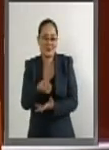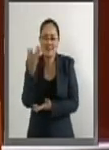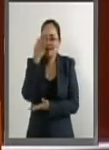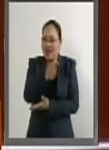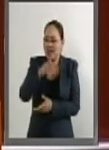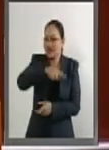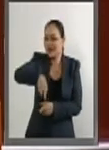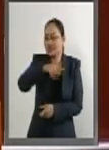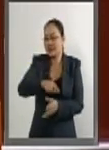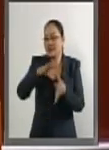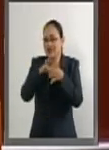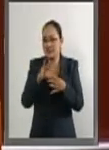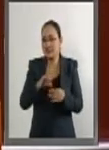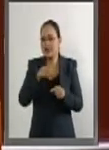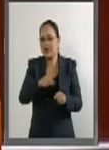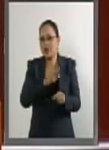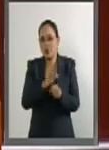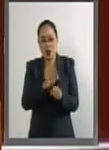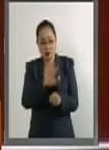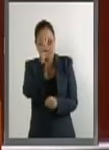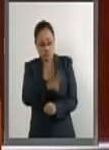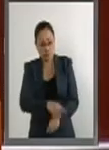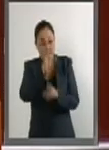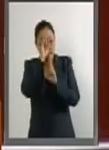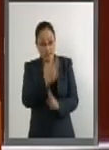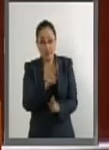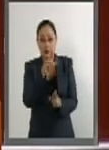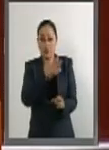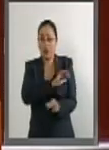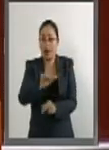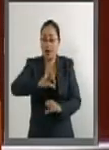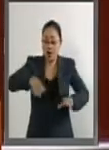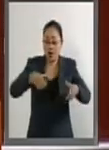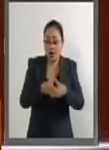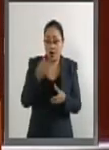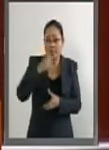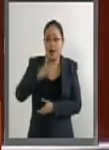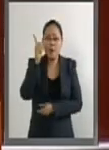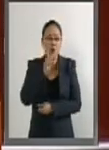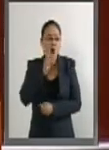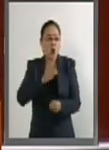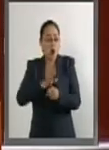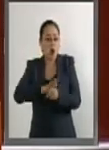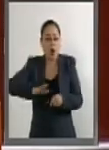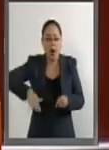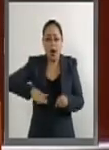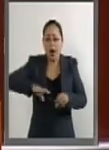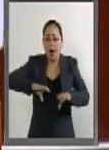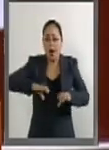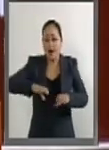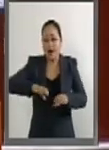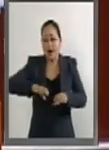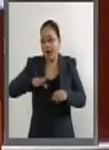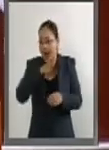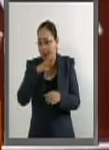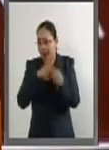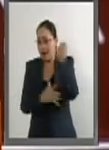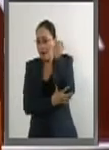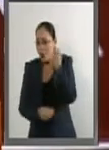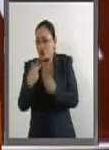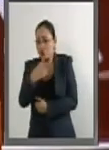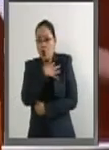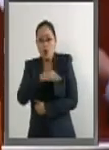más bien y alejados del respeto que debe guardarse para una mujer que acaba de perder a un hijo.